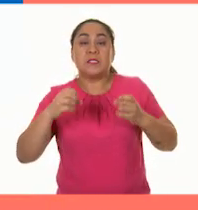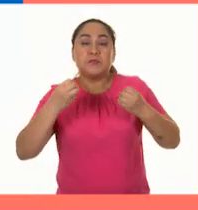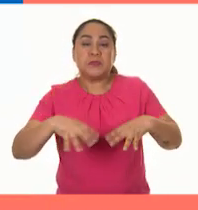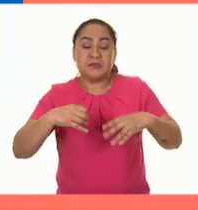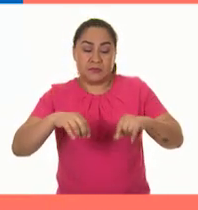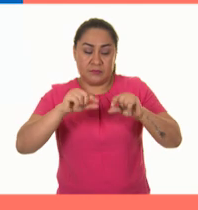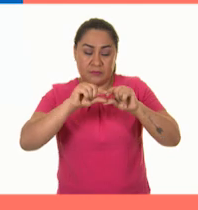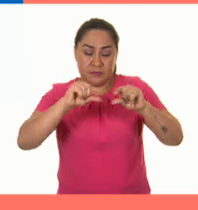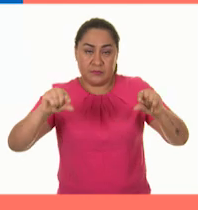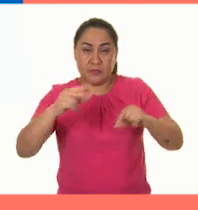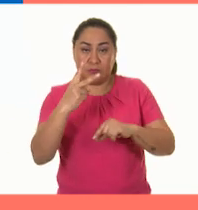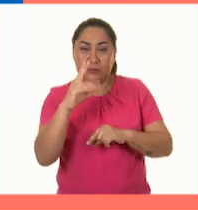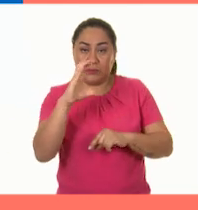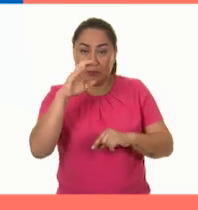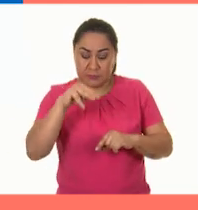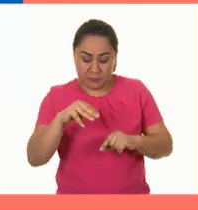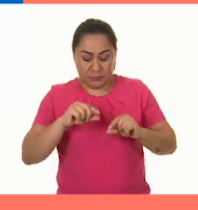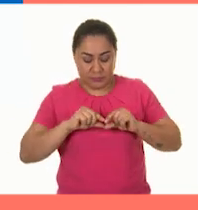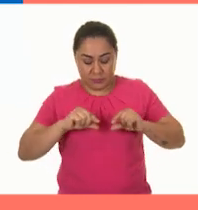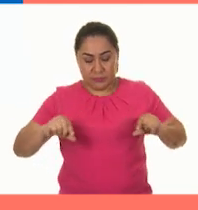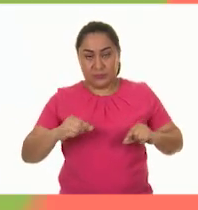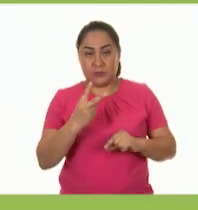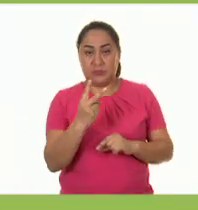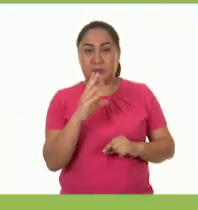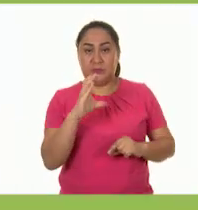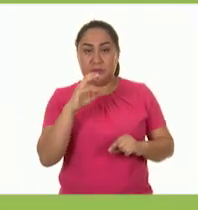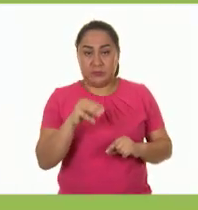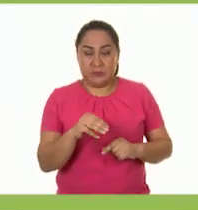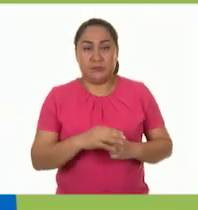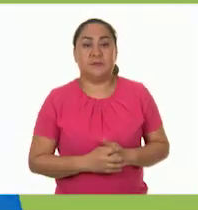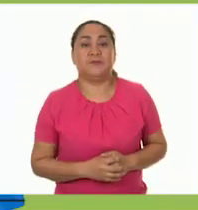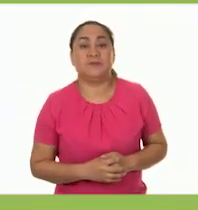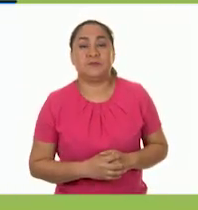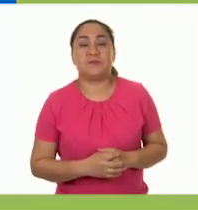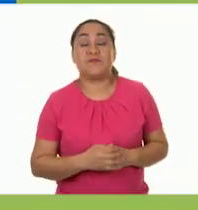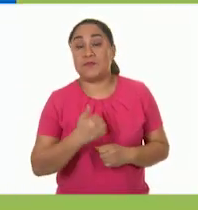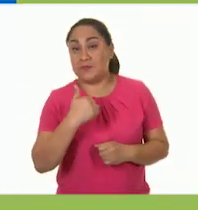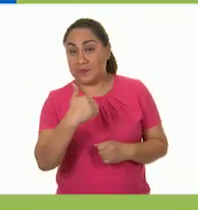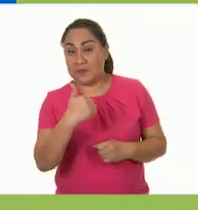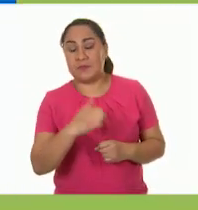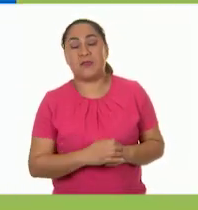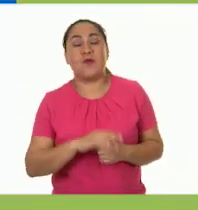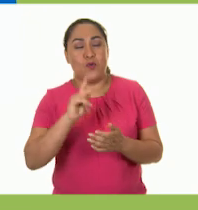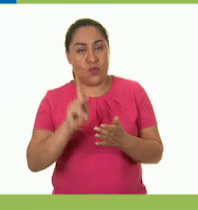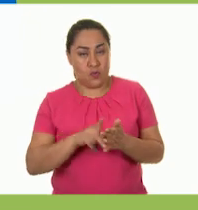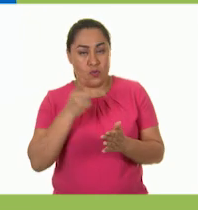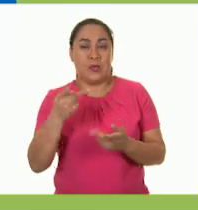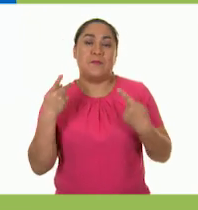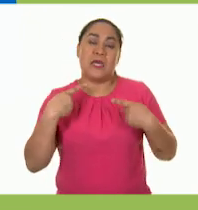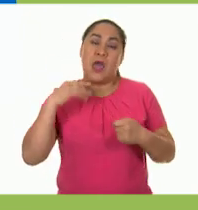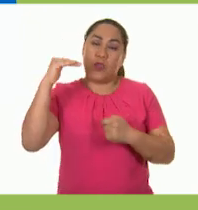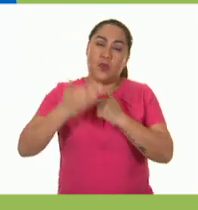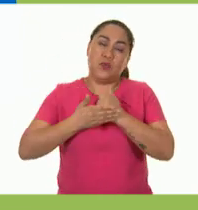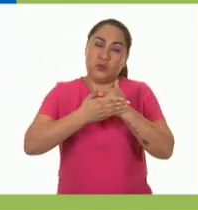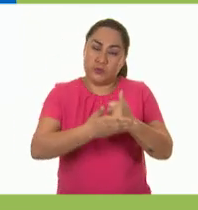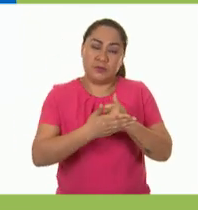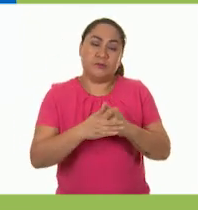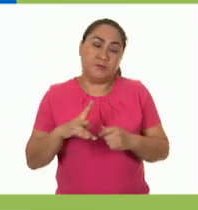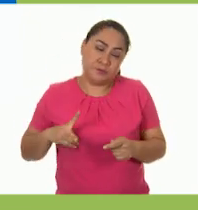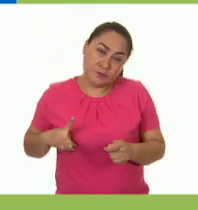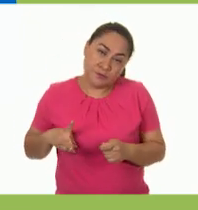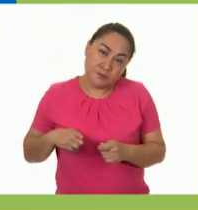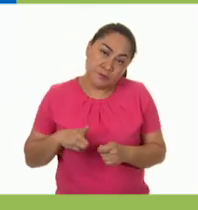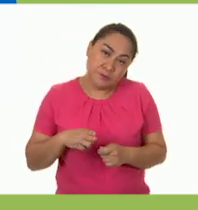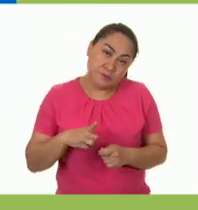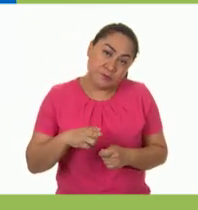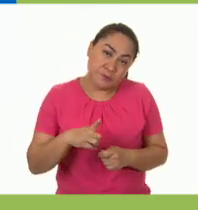2 centímetros de alto arriba y abajo. 6. Nuevamente pide ayuda a un adulto para recortar